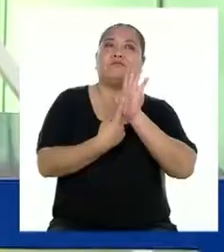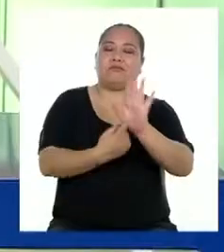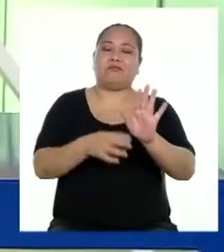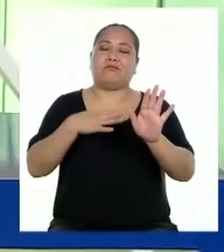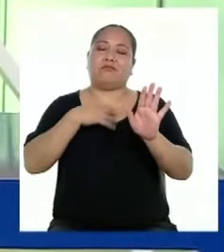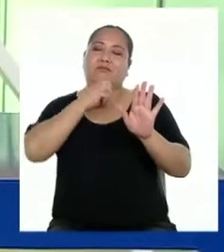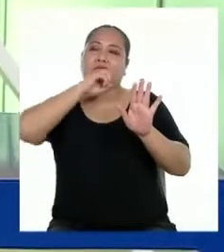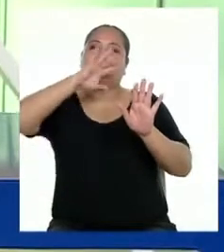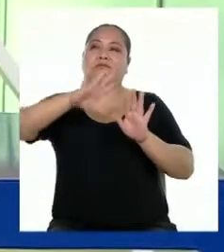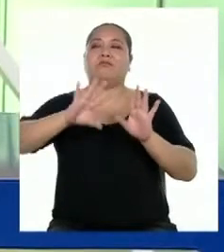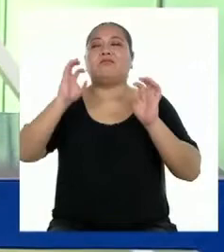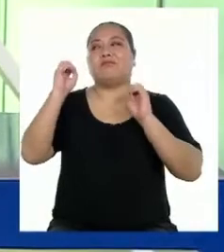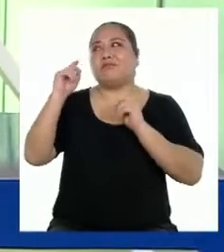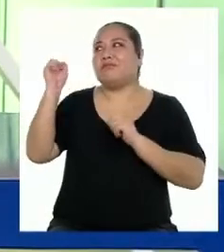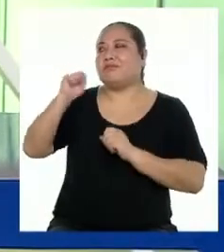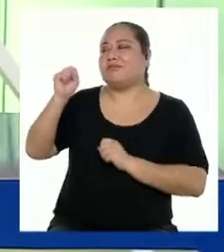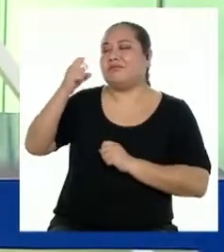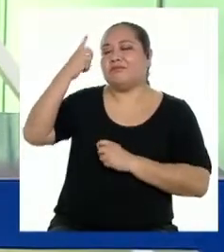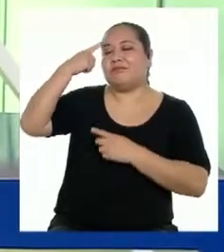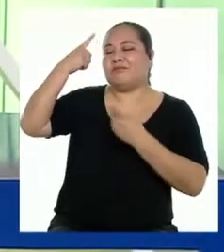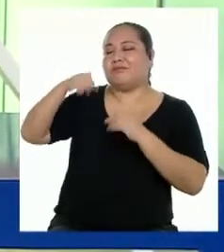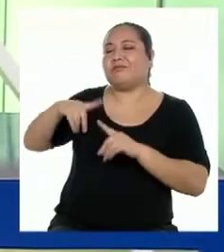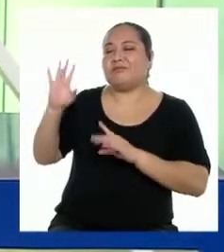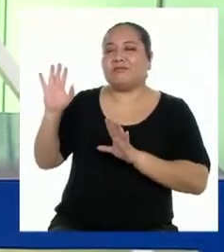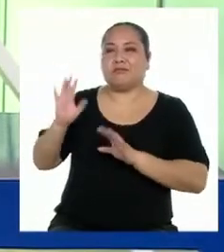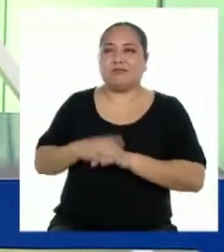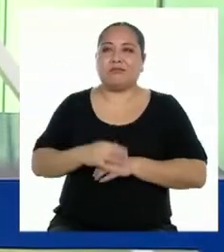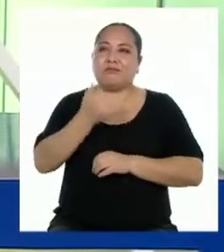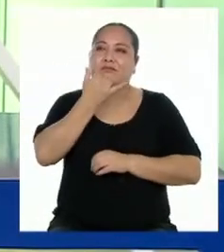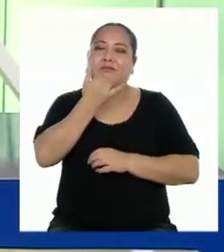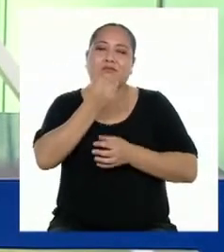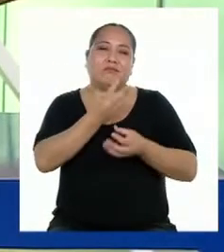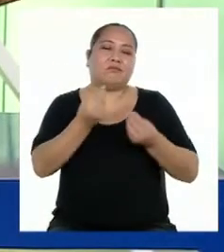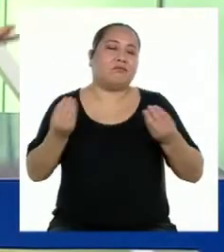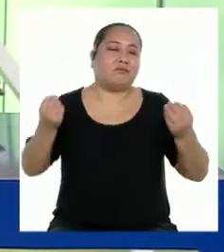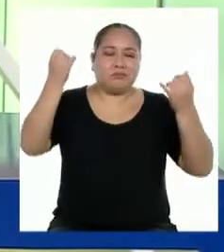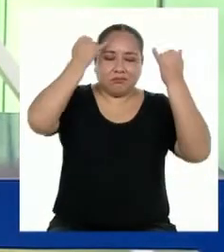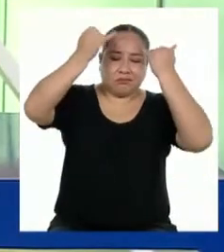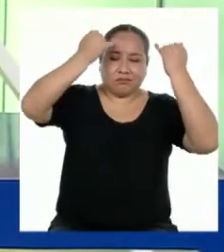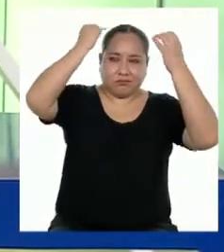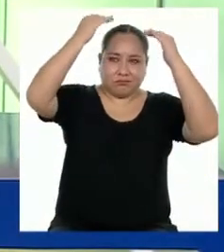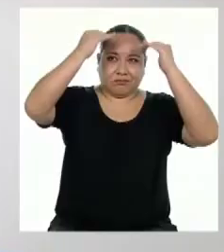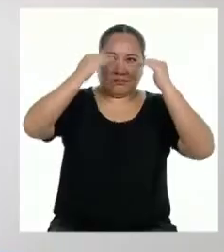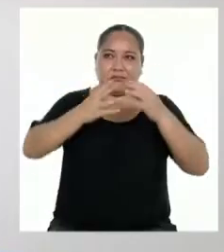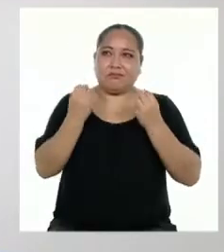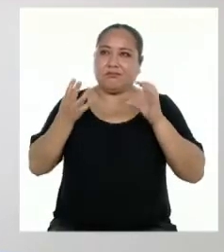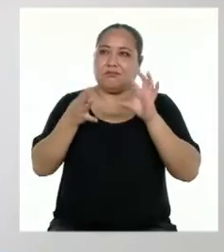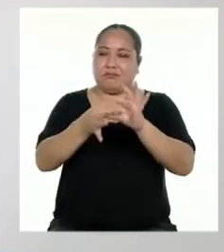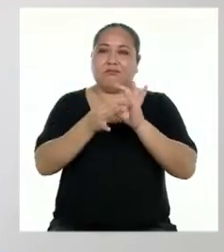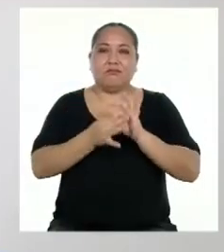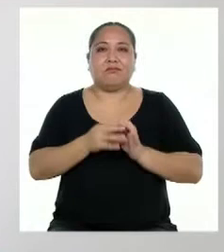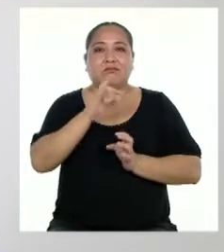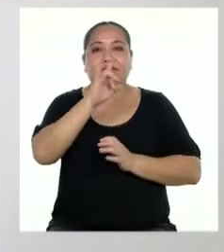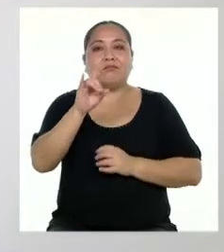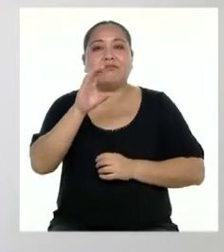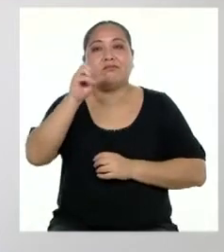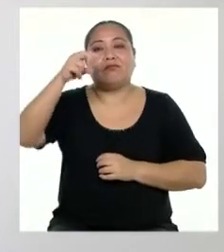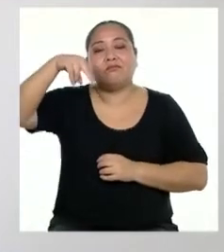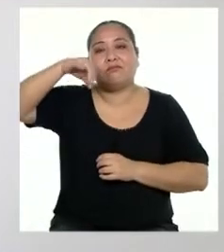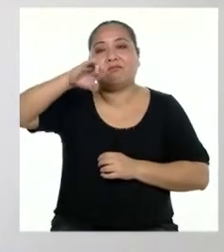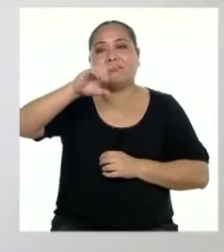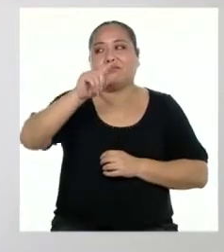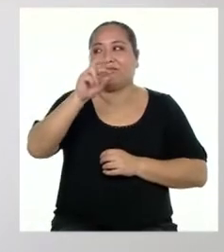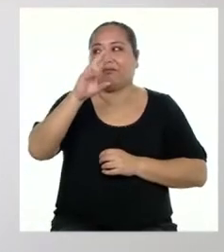Bueno, en eso sí tiene razón. ¿Y qué pasa si es que tengo demasiadas ideas? ¿Cómo las uno? El uso de conectores